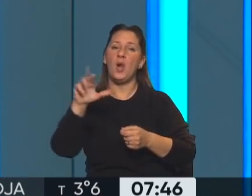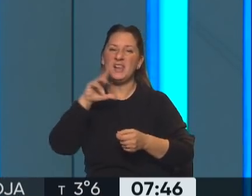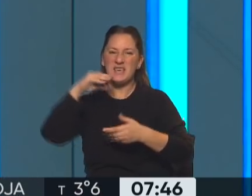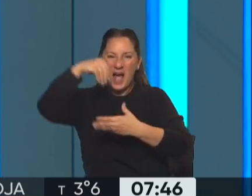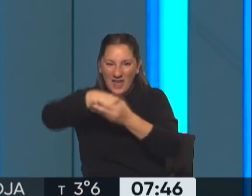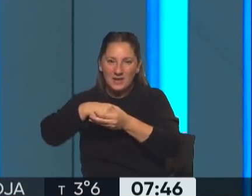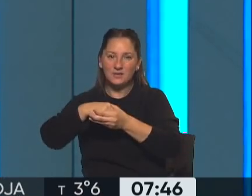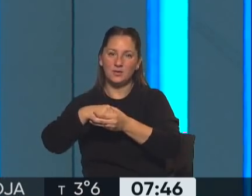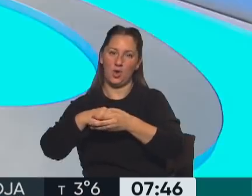dentro de la coalición opositora.